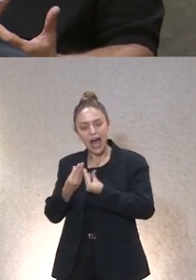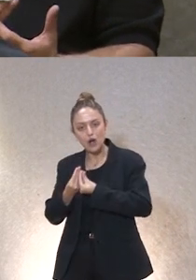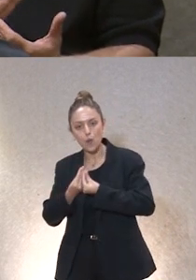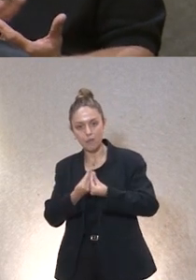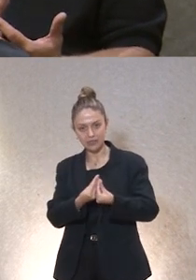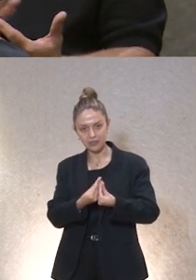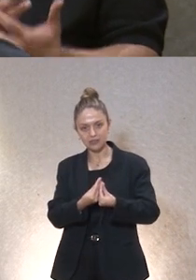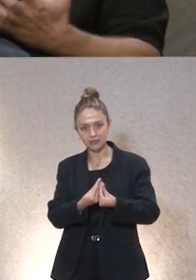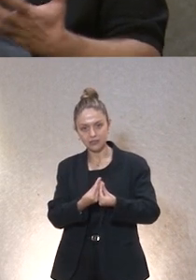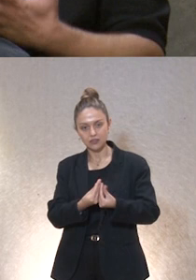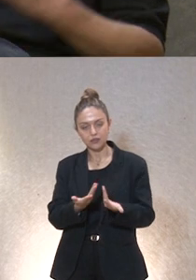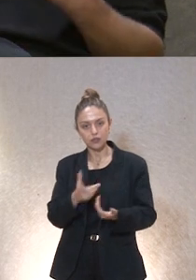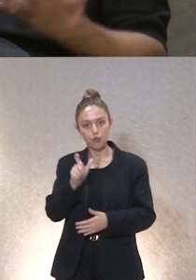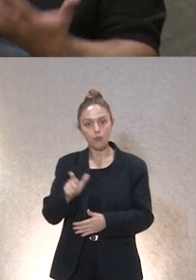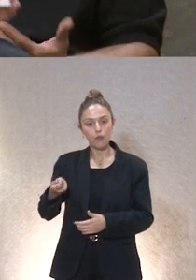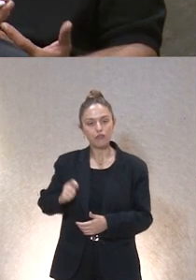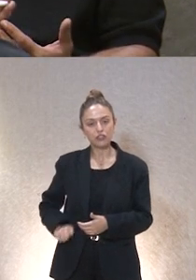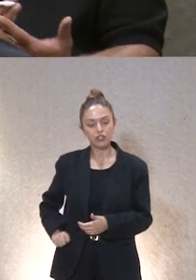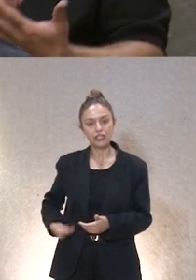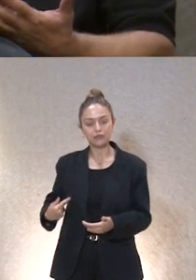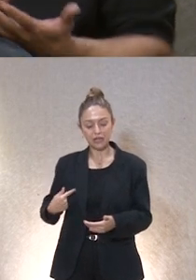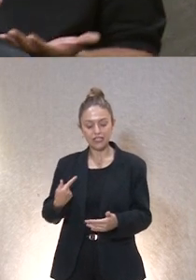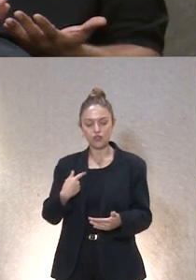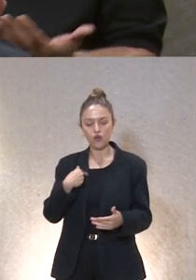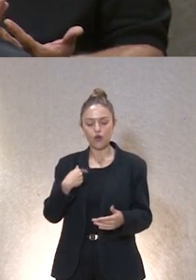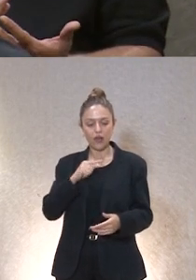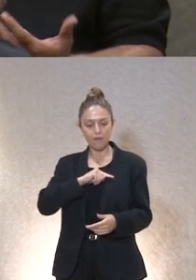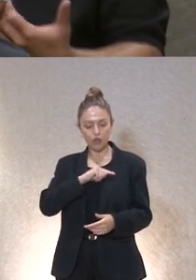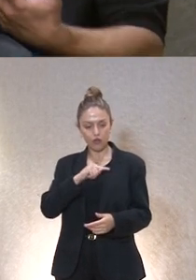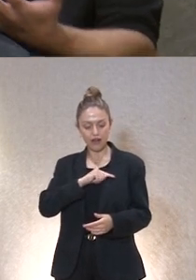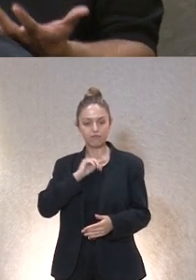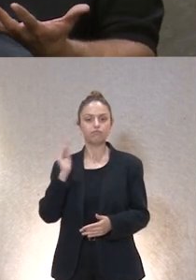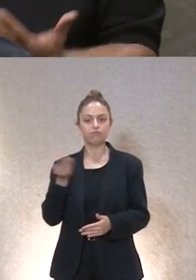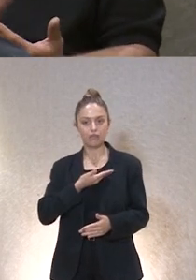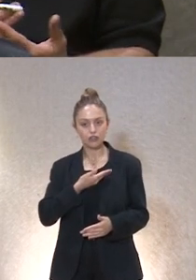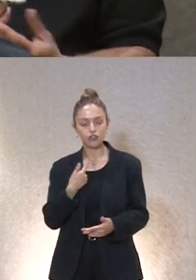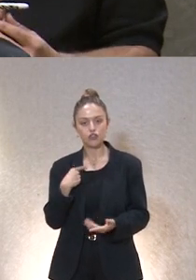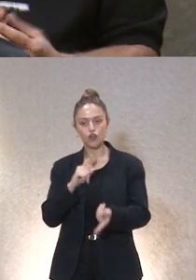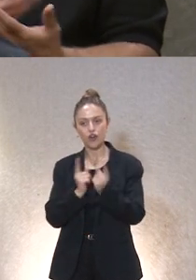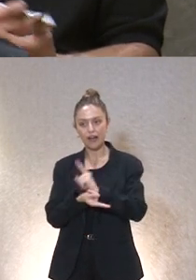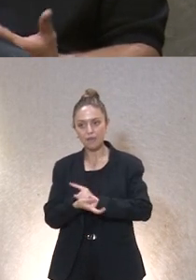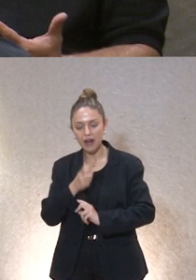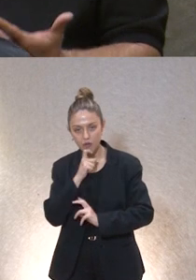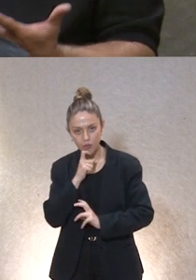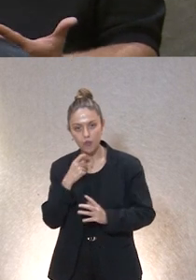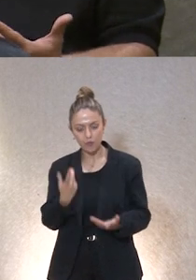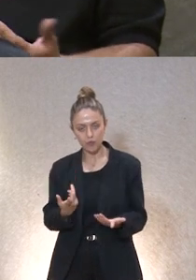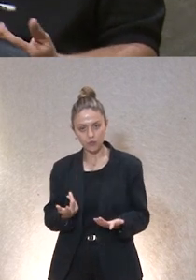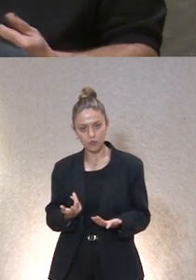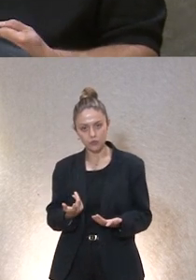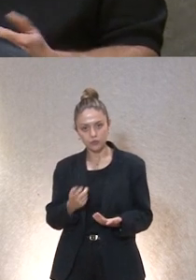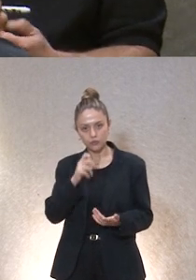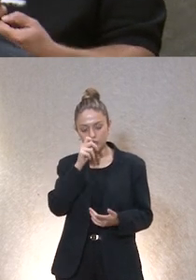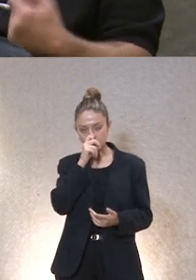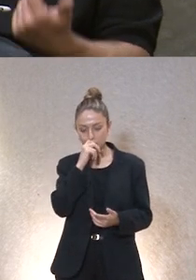porque la otra gran duda de los profesionales es de vale estoy impactado a nivel emocional y ahora ¿qué hago con esto? ¿no? ¿cómo puedo cambiar esto? entonces también hay que acompañar